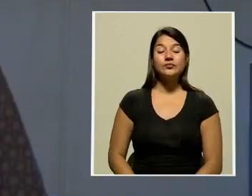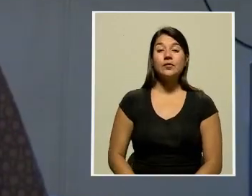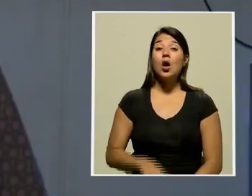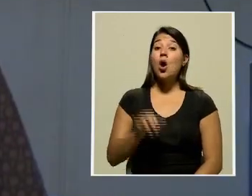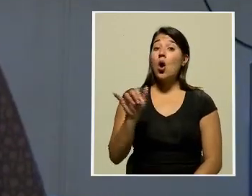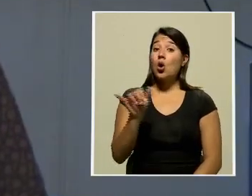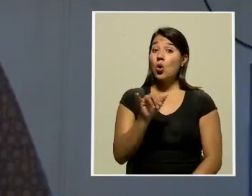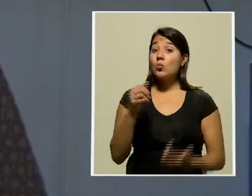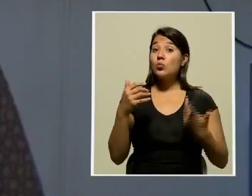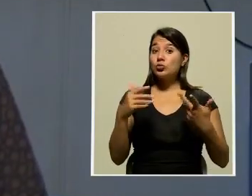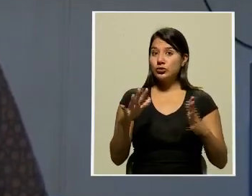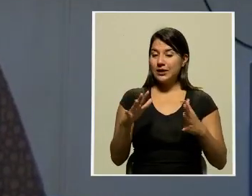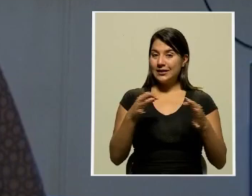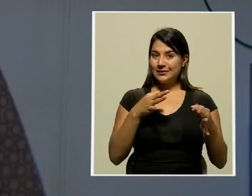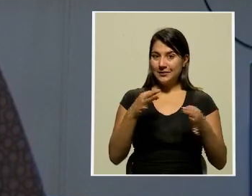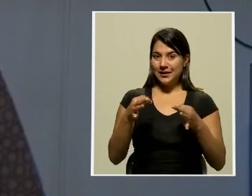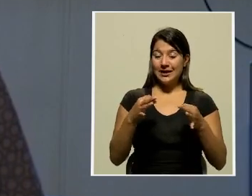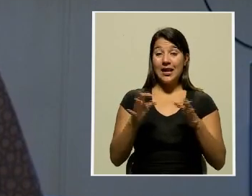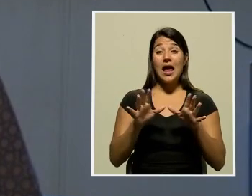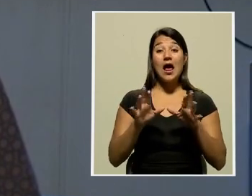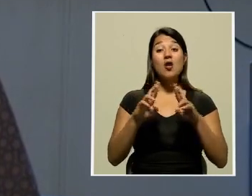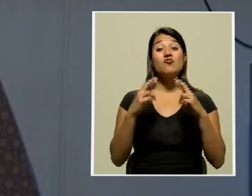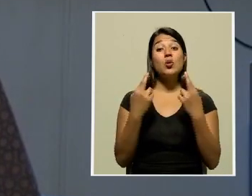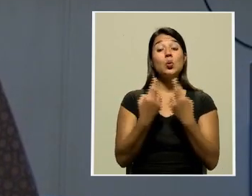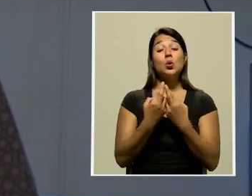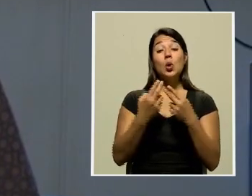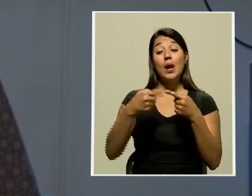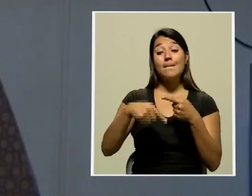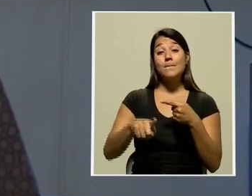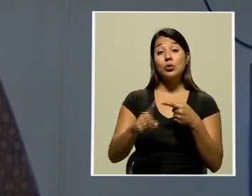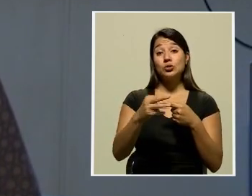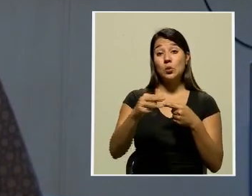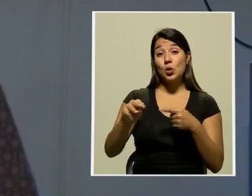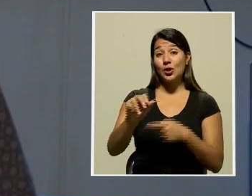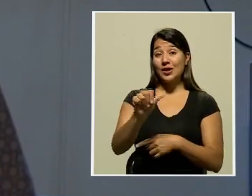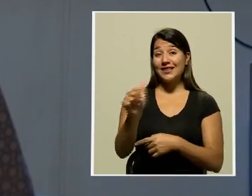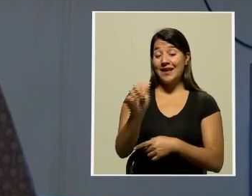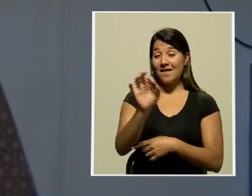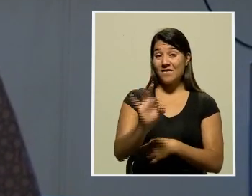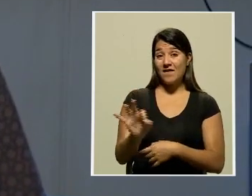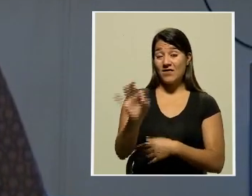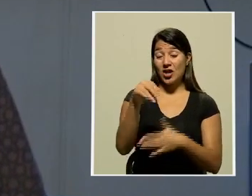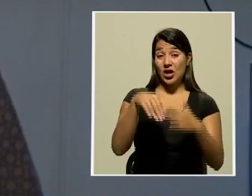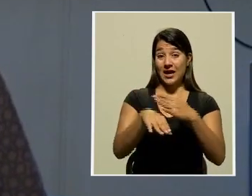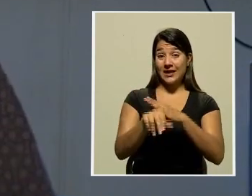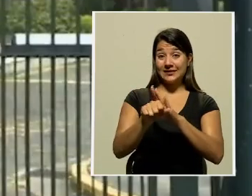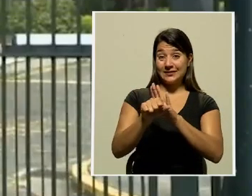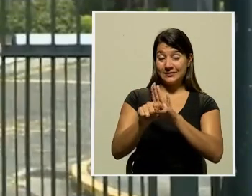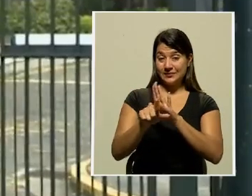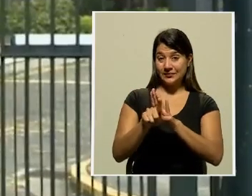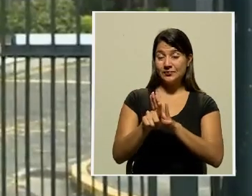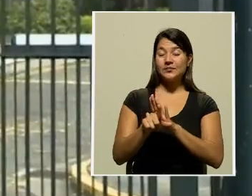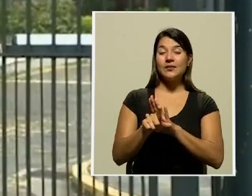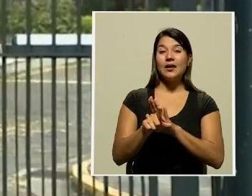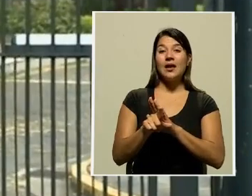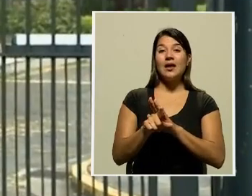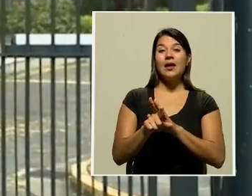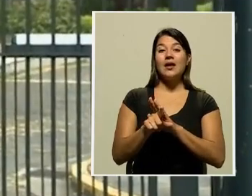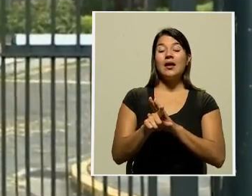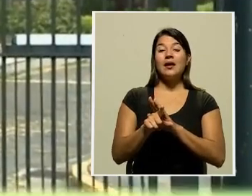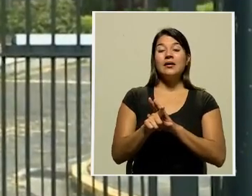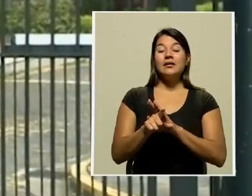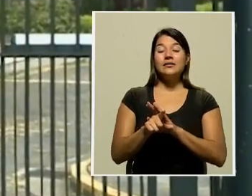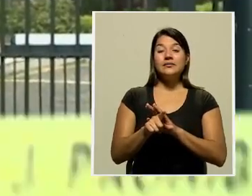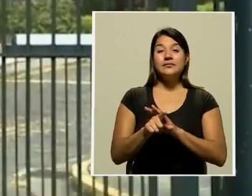indicamos, la comisión se llevará a cabo el próximo miércoles 10 de febrero. Esta audiencia será en el